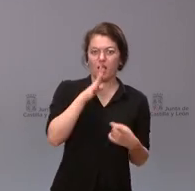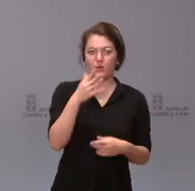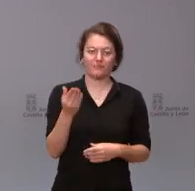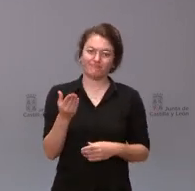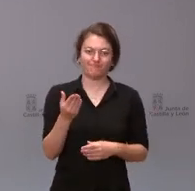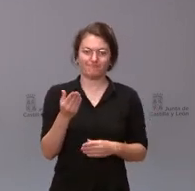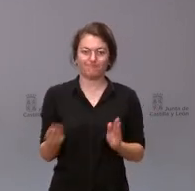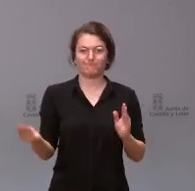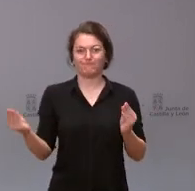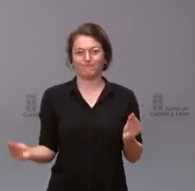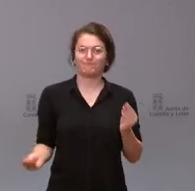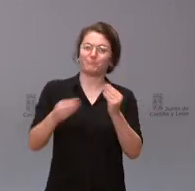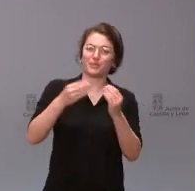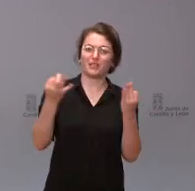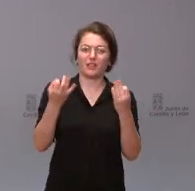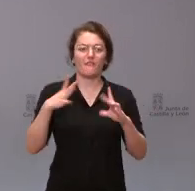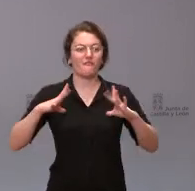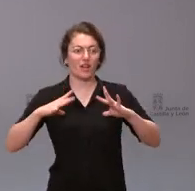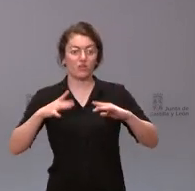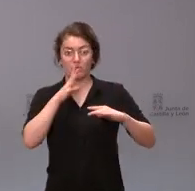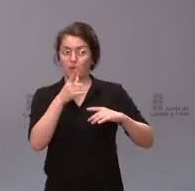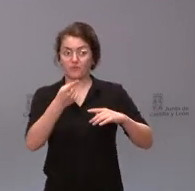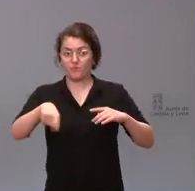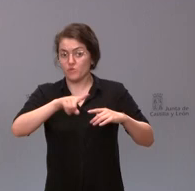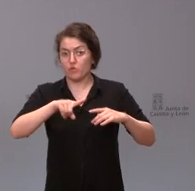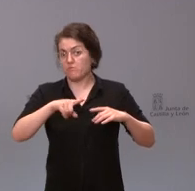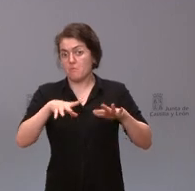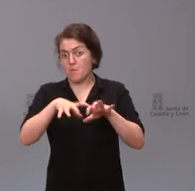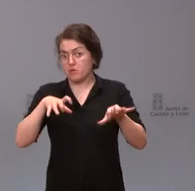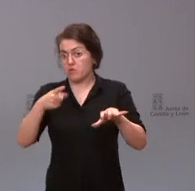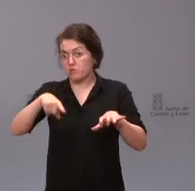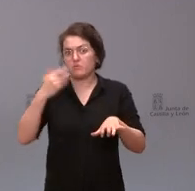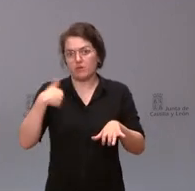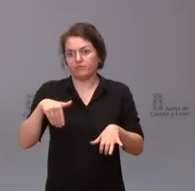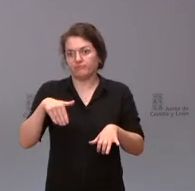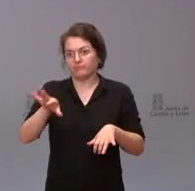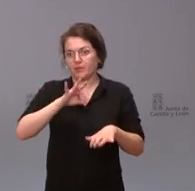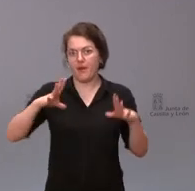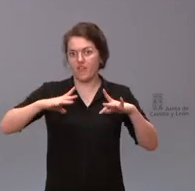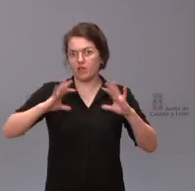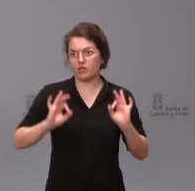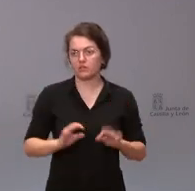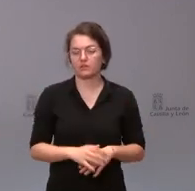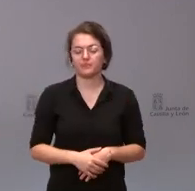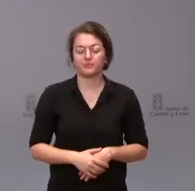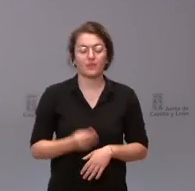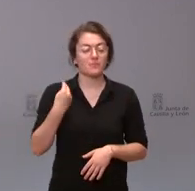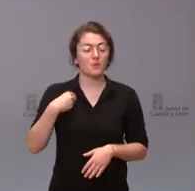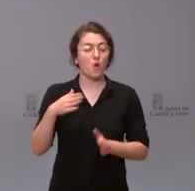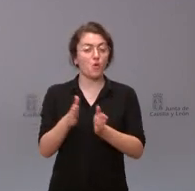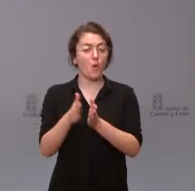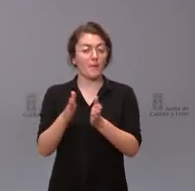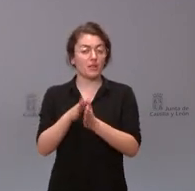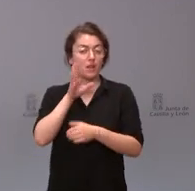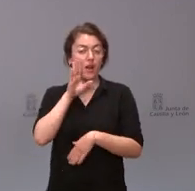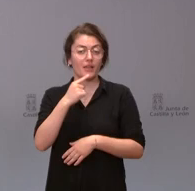las vacaciones que muchos de ellos o casi todos ellos van a escoger sí siguiendo con la pregunta de mi compañero